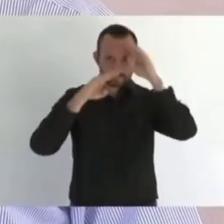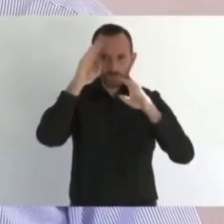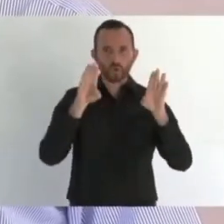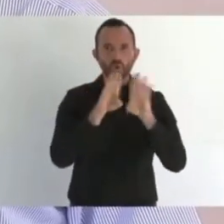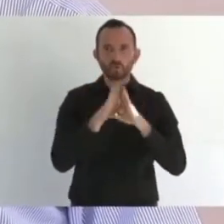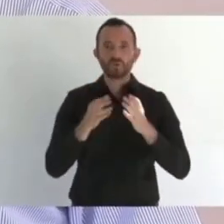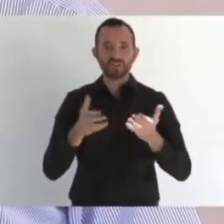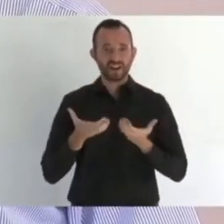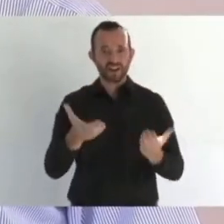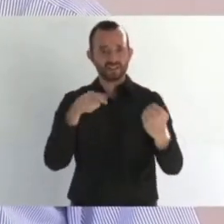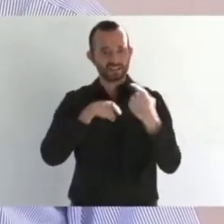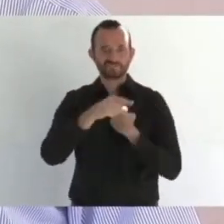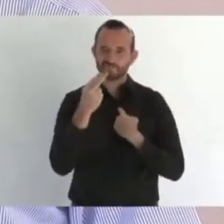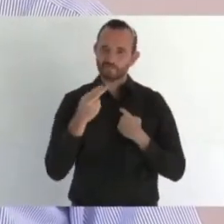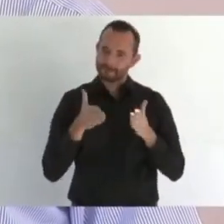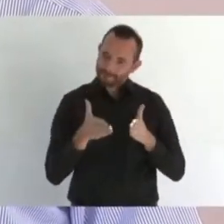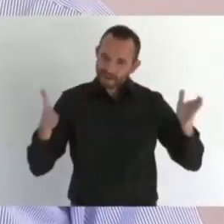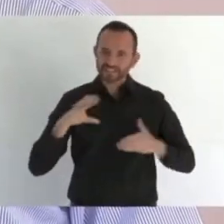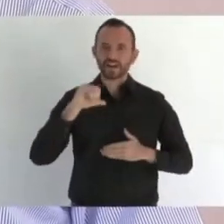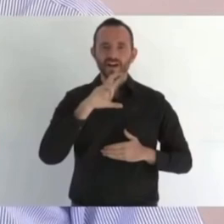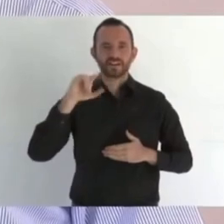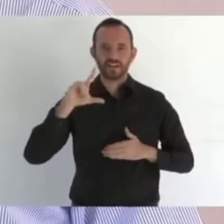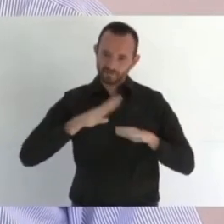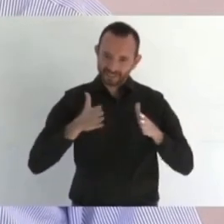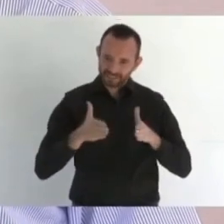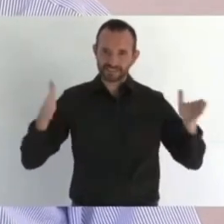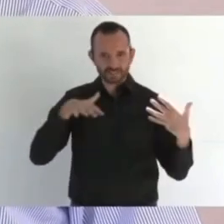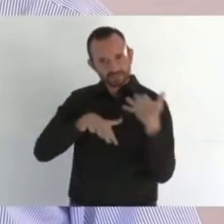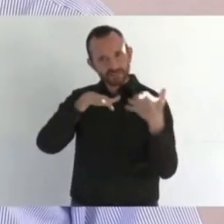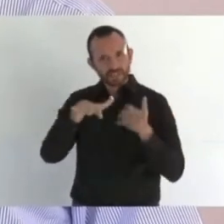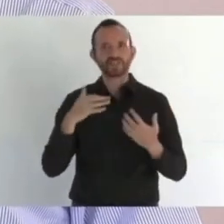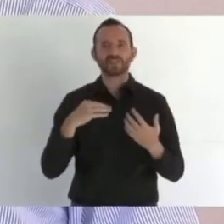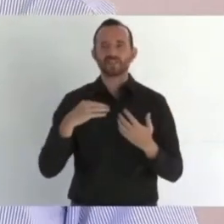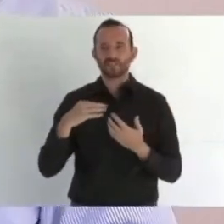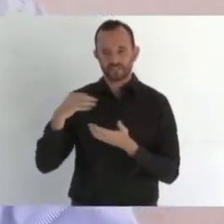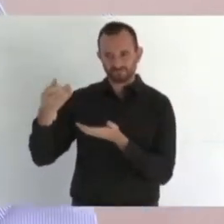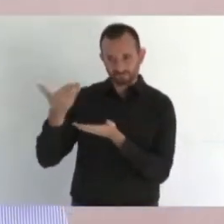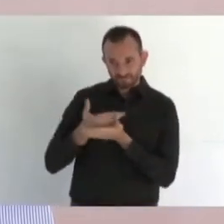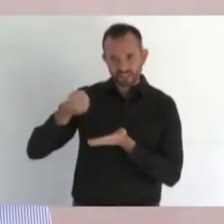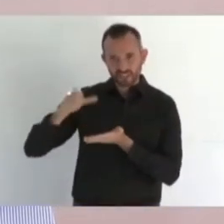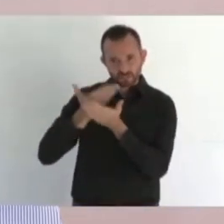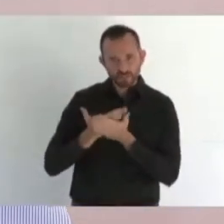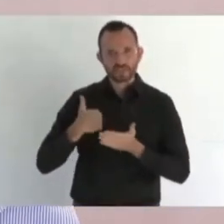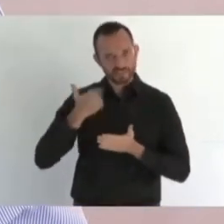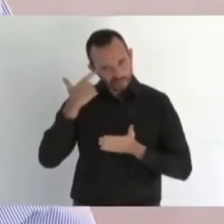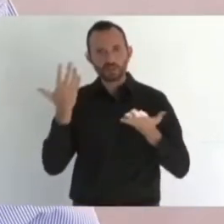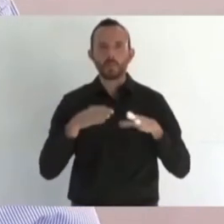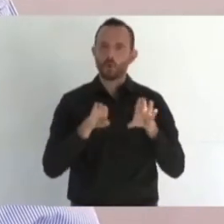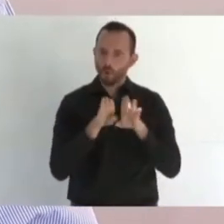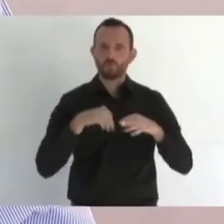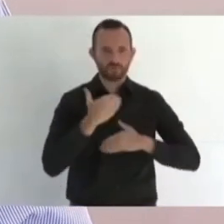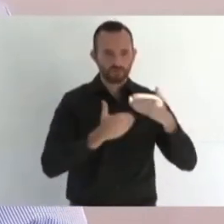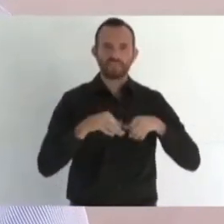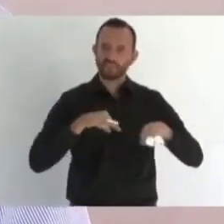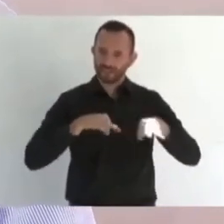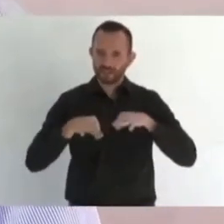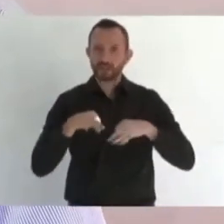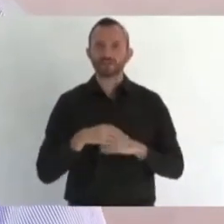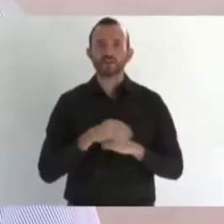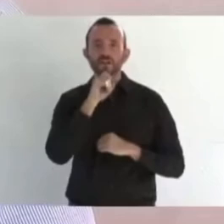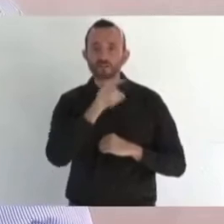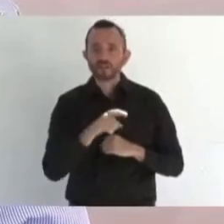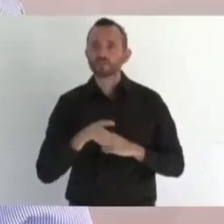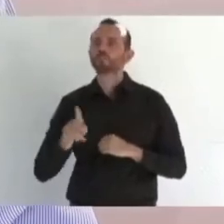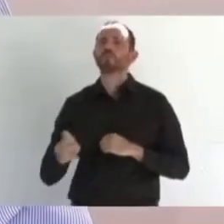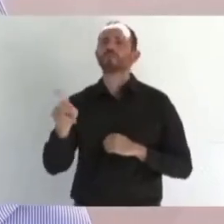hasta acá. Ya estoy tomando nota de esa petición. También nos han pedido en algunos